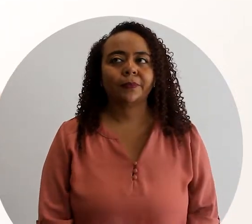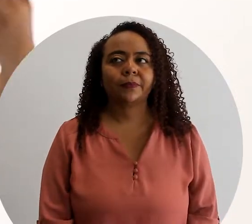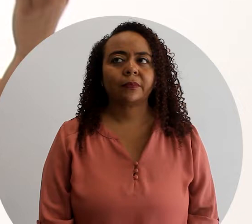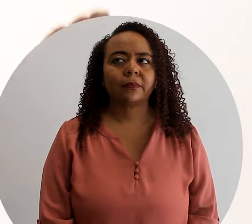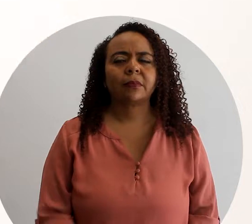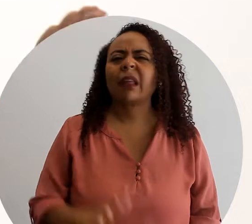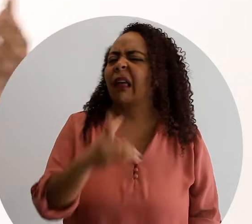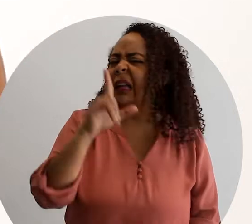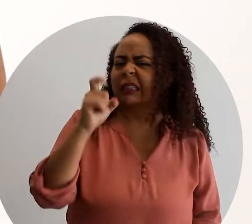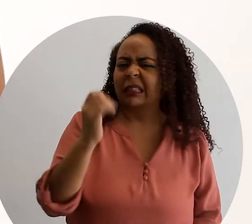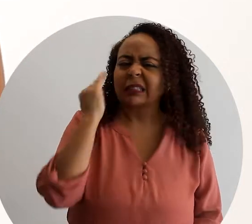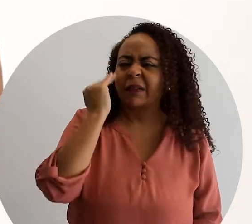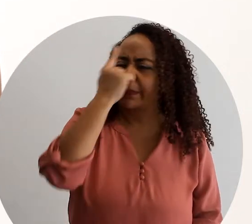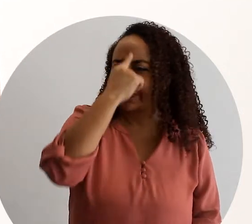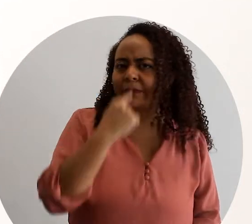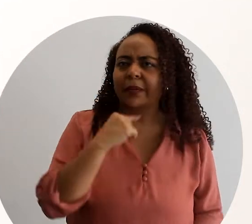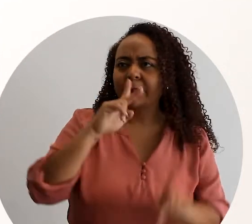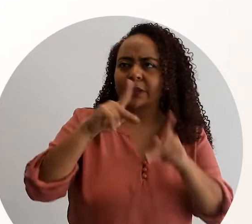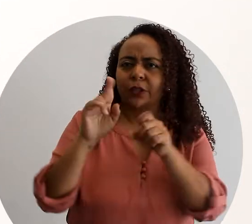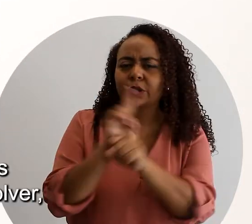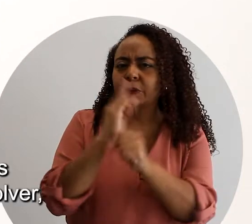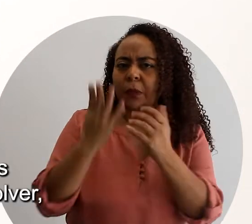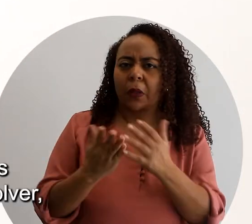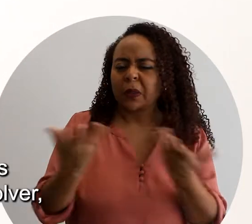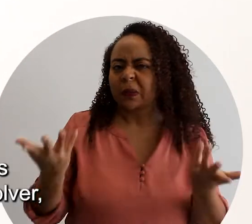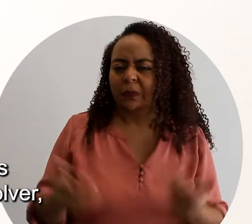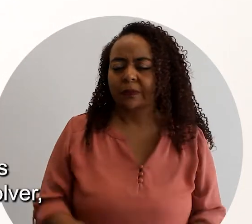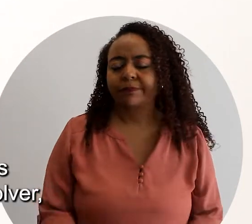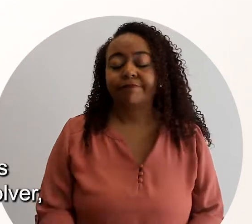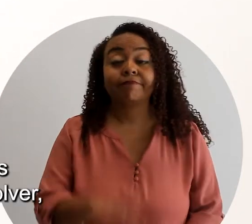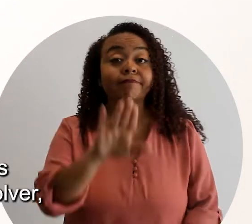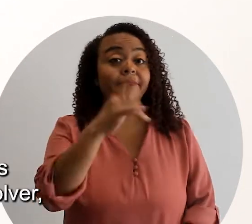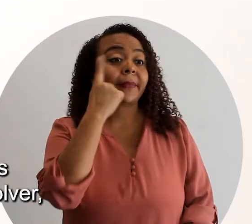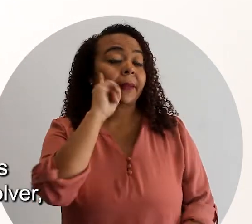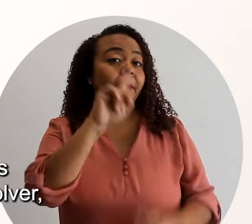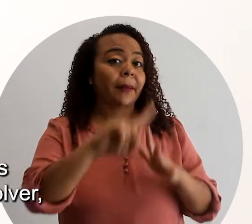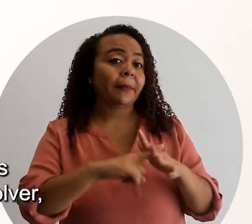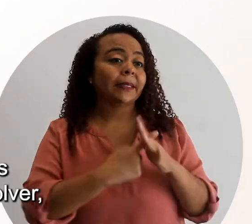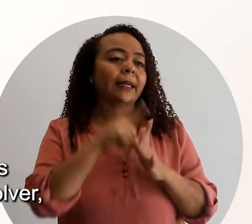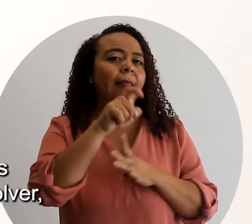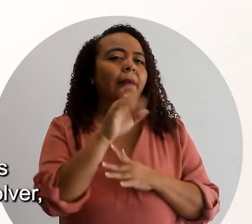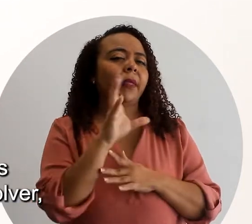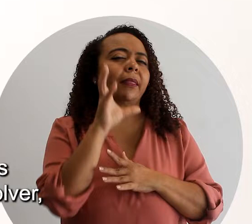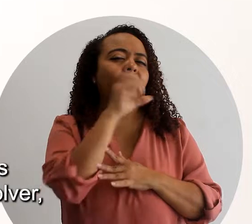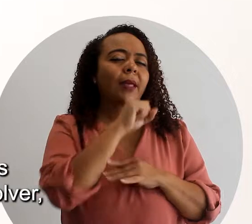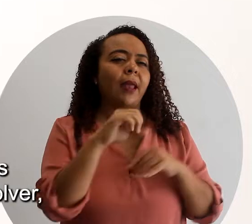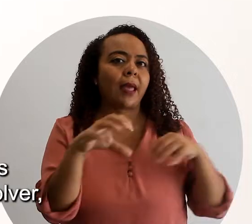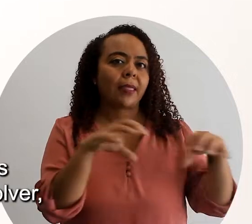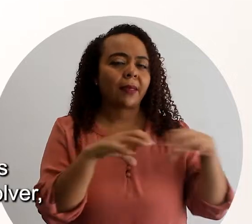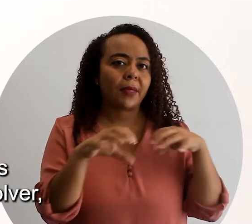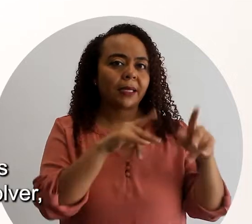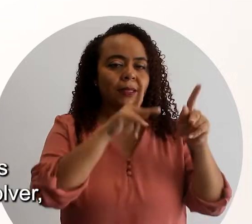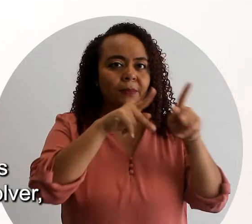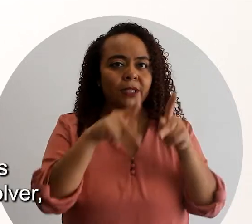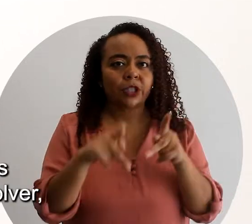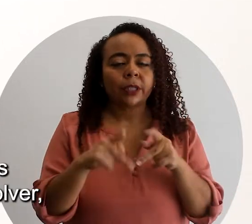o servicio. ¿Qué necesitan saber del perfil de las personas consumidoras? Para empezar, tienen que identificar las